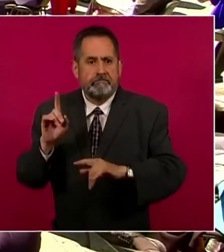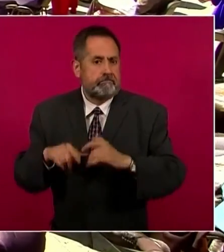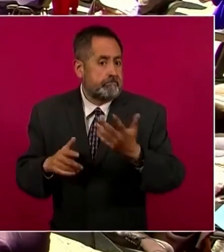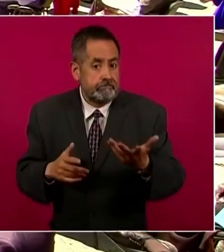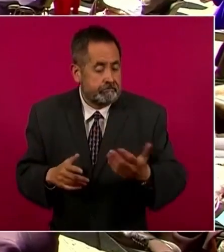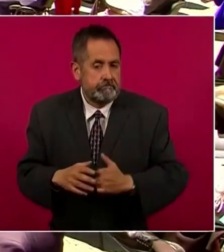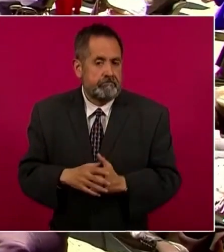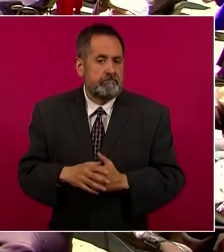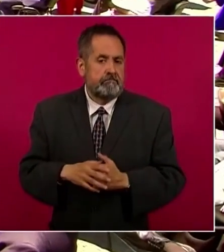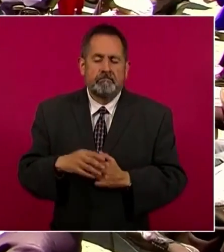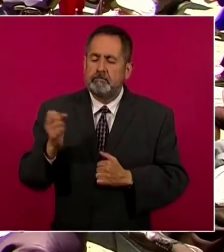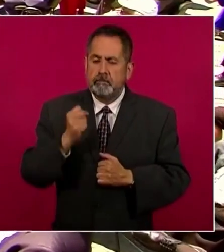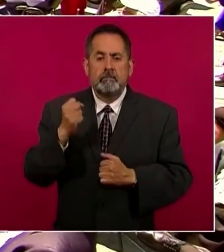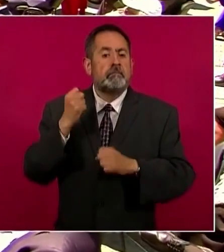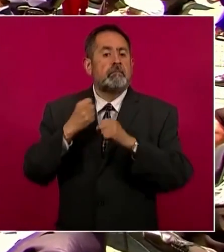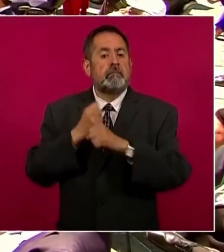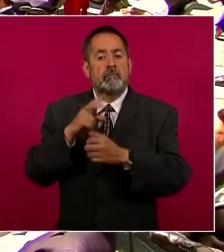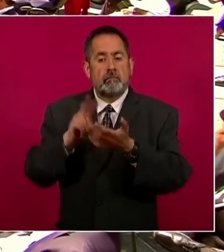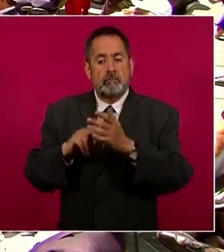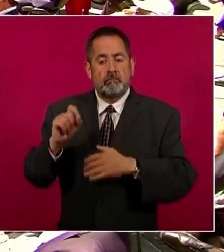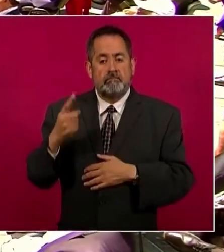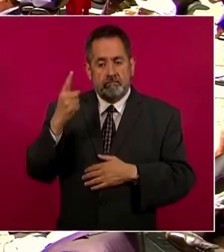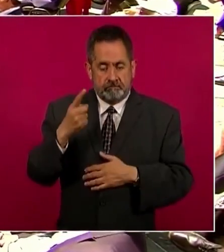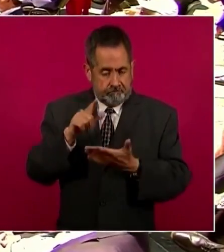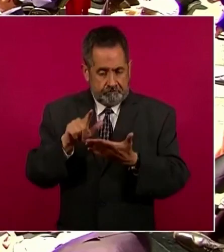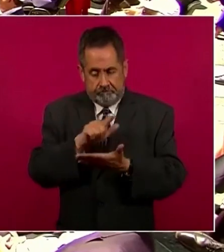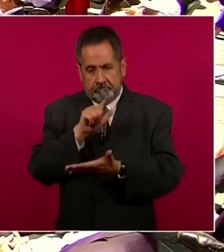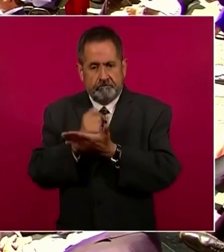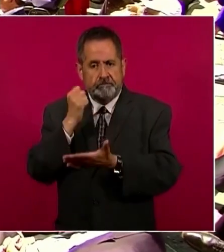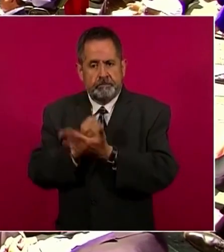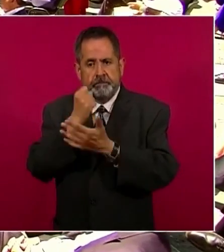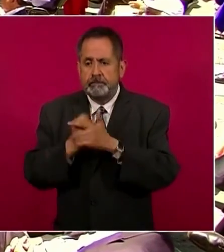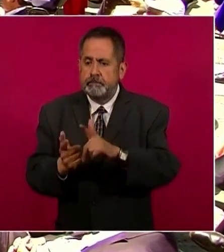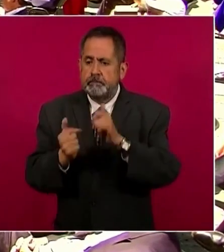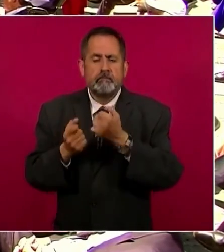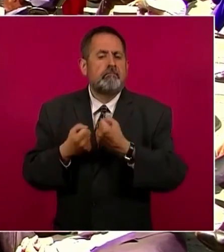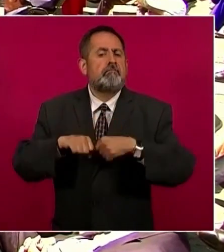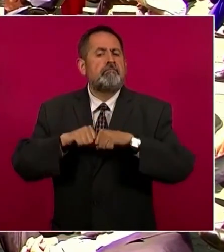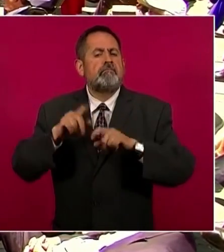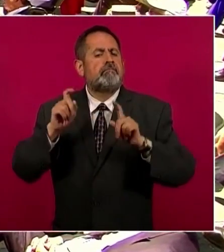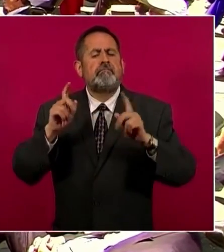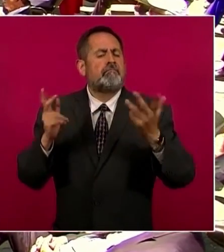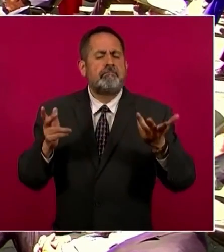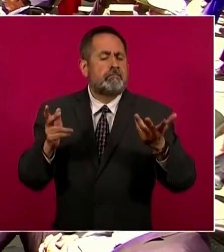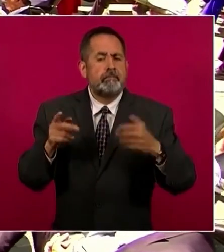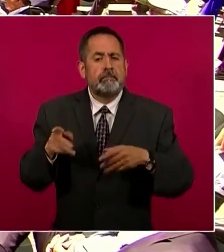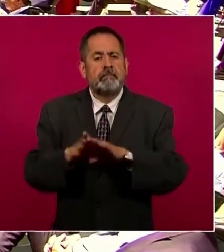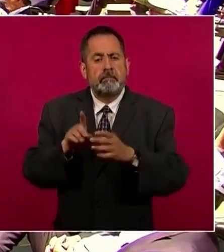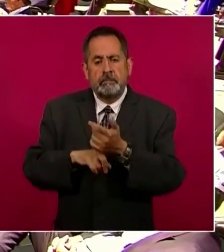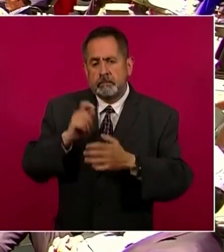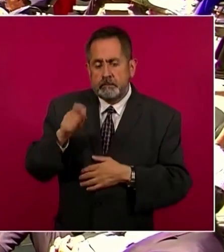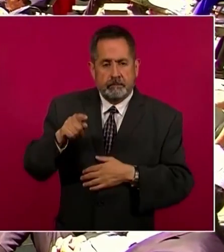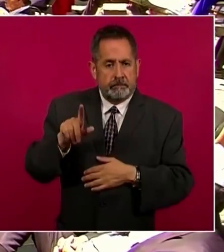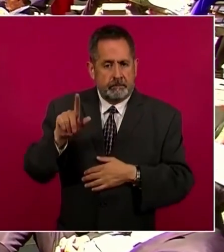Afortunadamente, en el cierre del 2021 se aprobó una política de cobranza social. Esto ha permitido